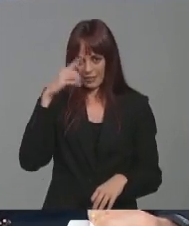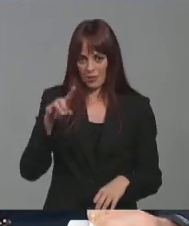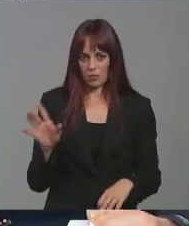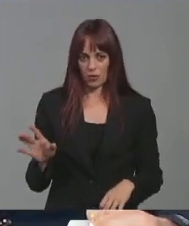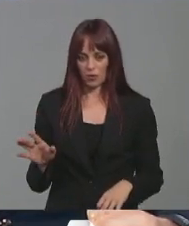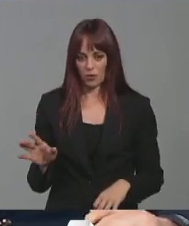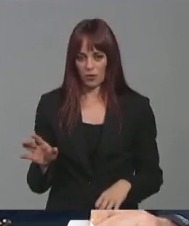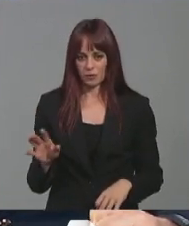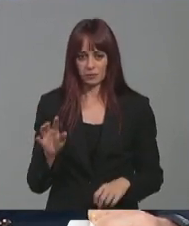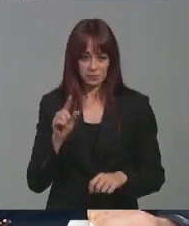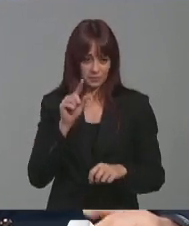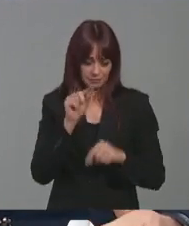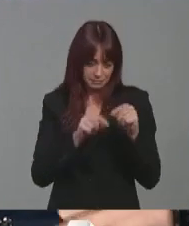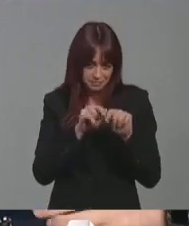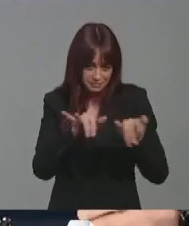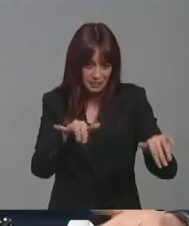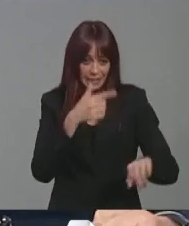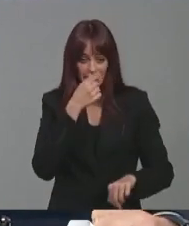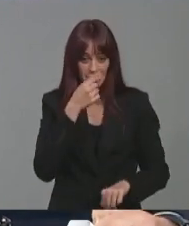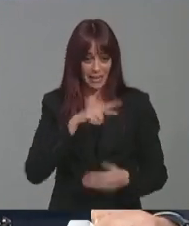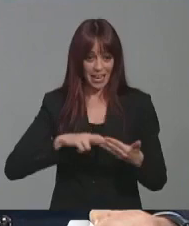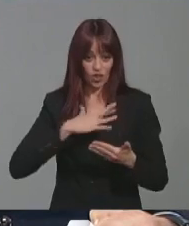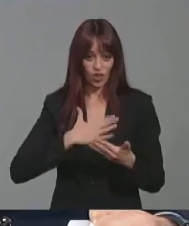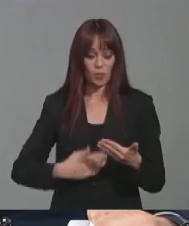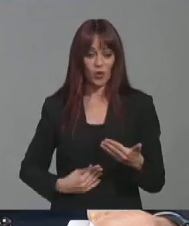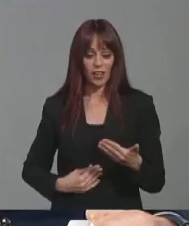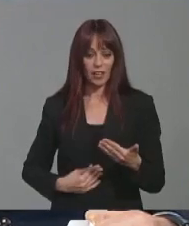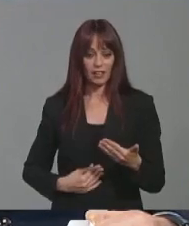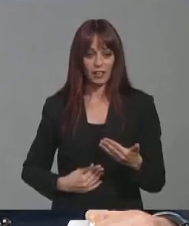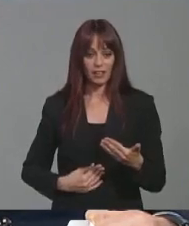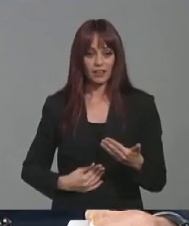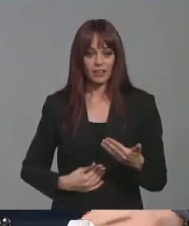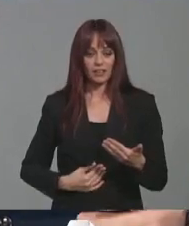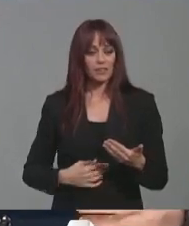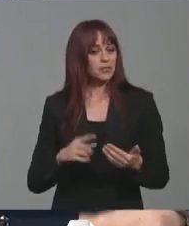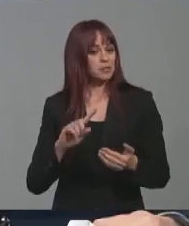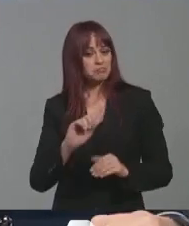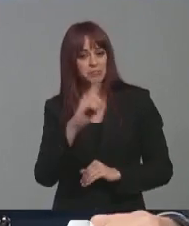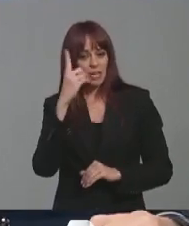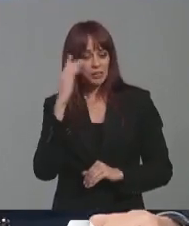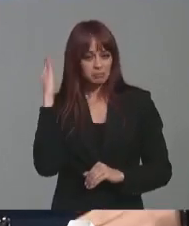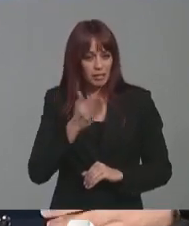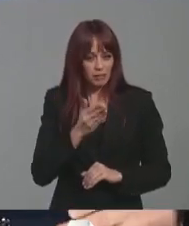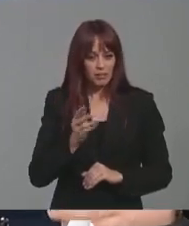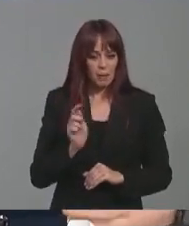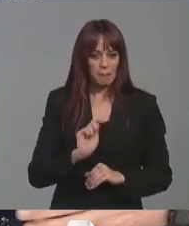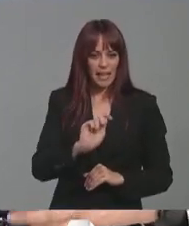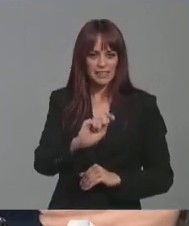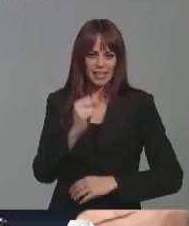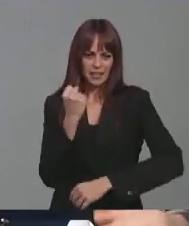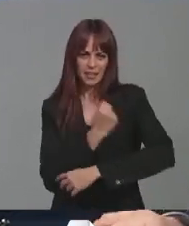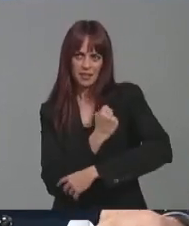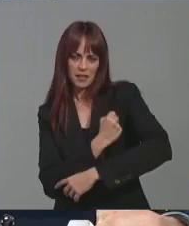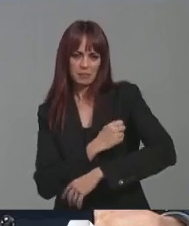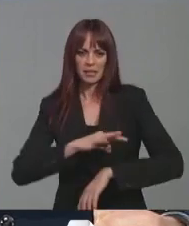la epidemia de gripe y fundamentalmente en la región de Murcia pues hace su mayor estrago en los meses de final de diciembre,